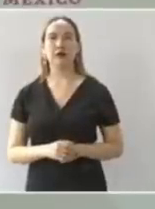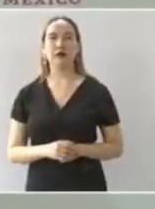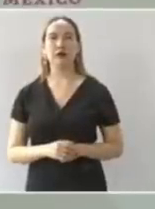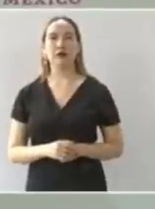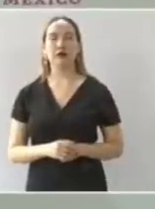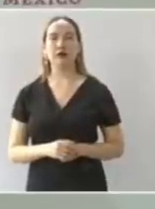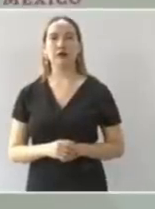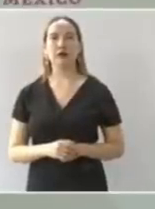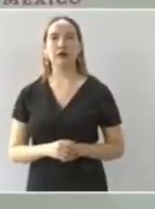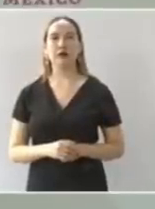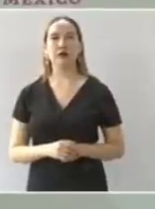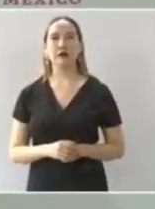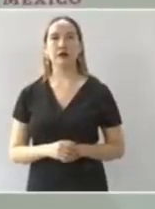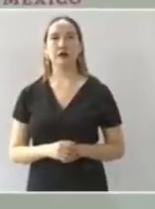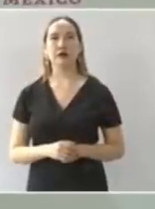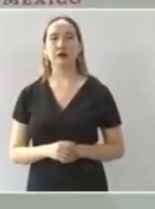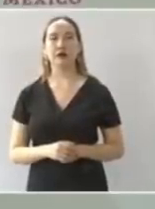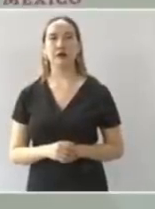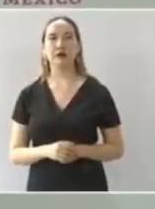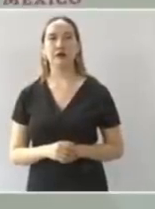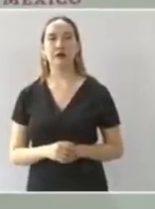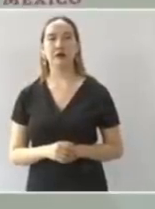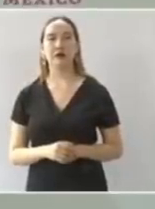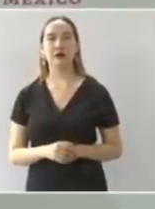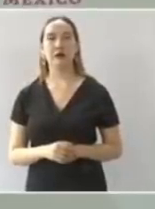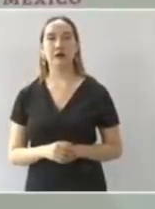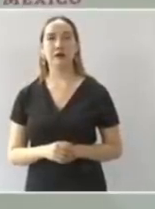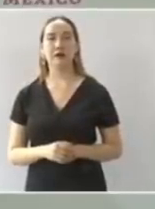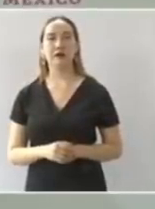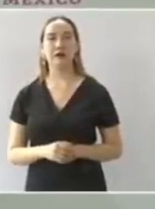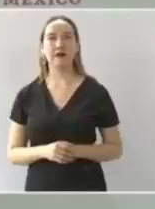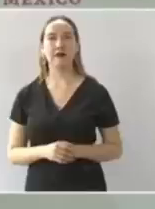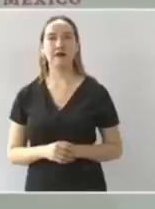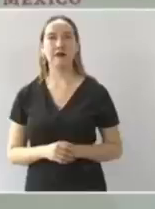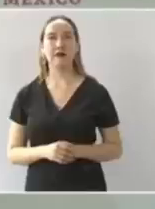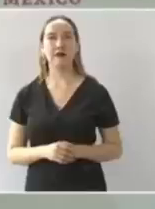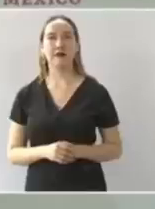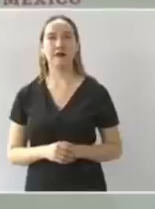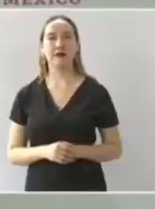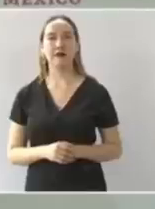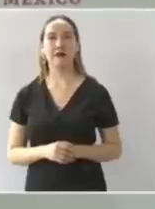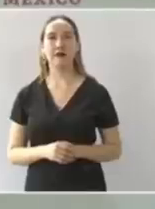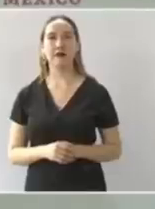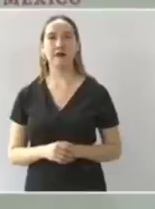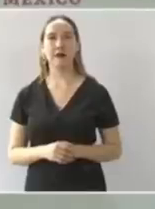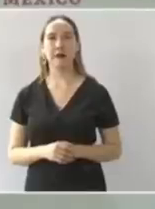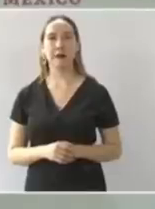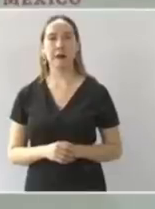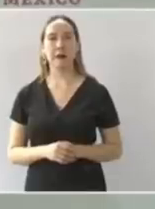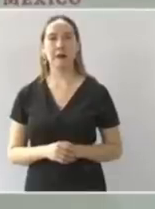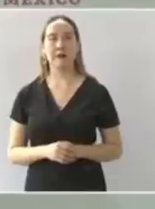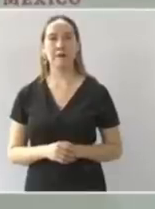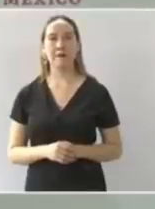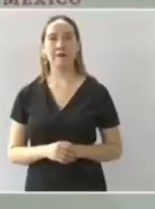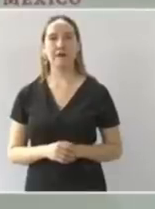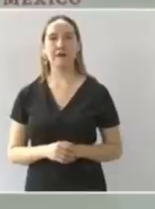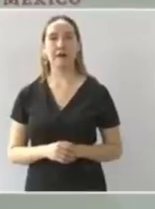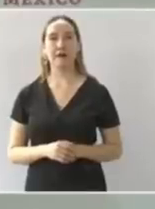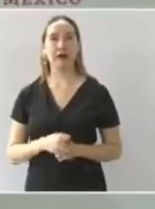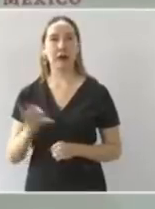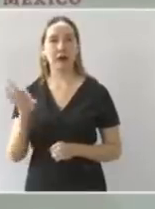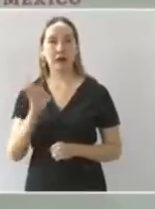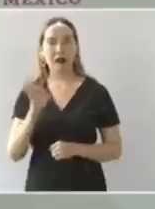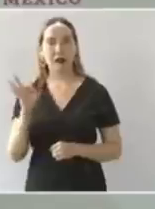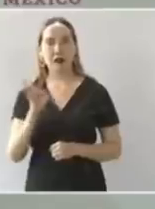vamos a buscar la manera voy a mandar a ingenieros en un helicóptero